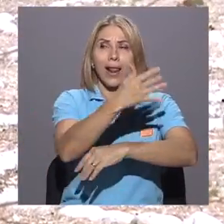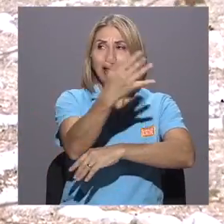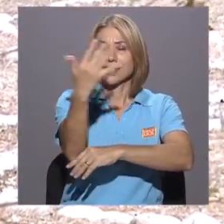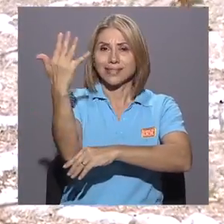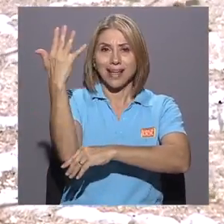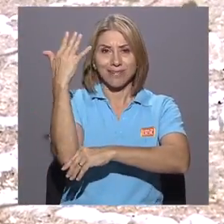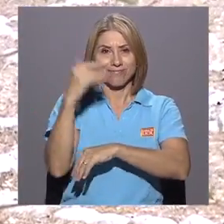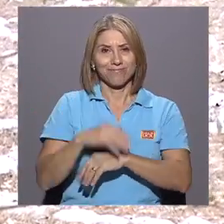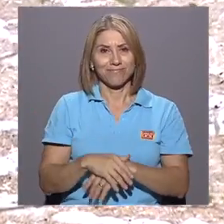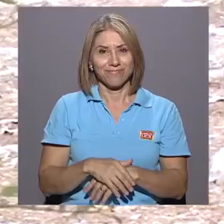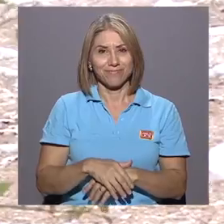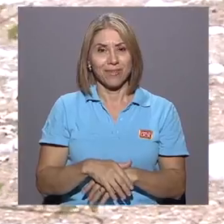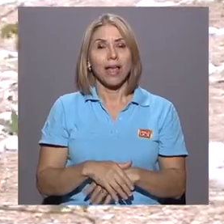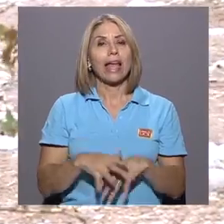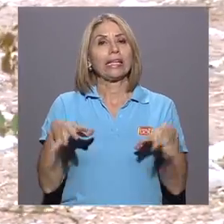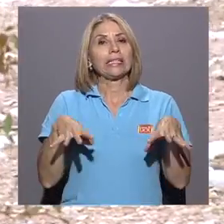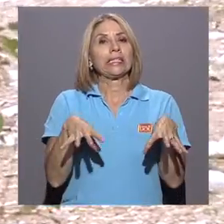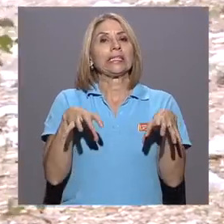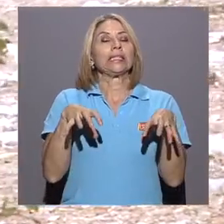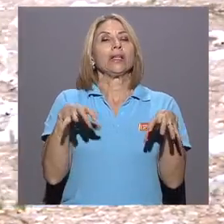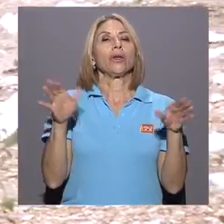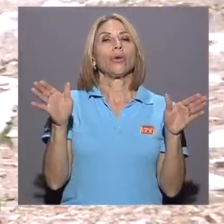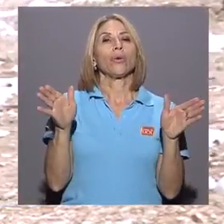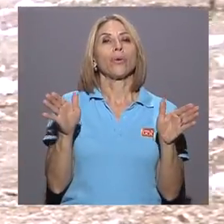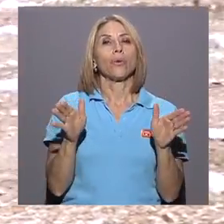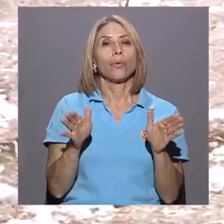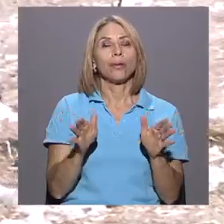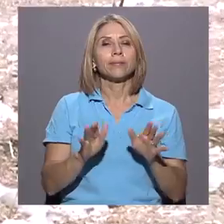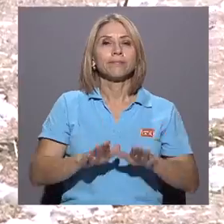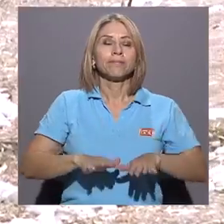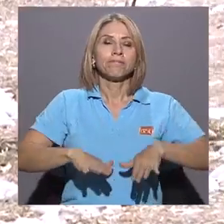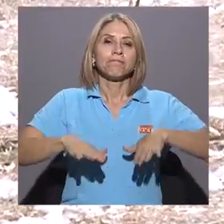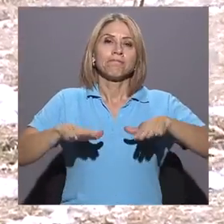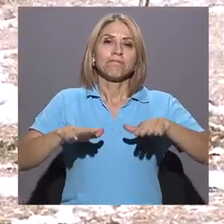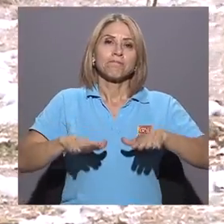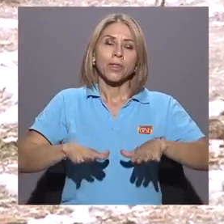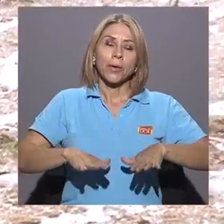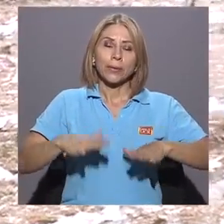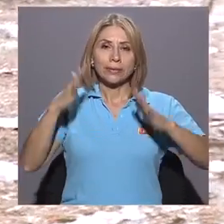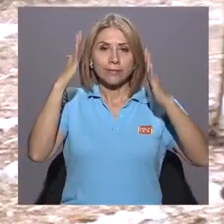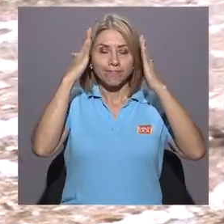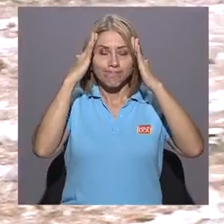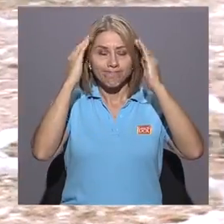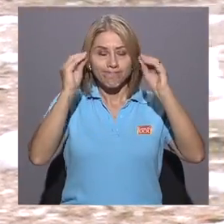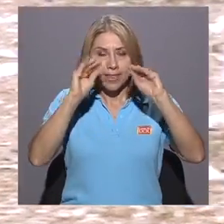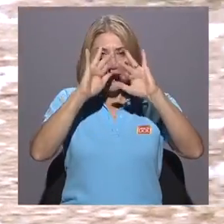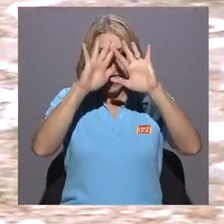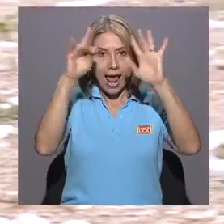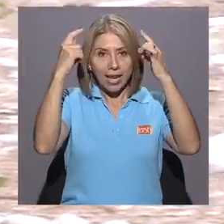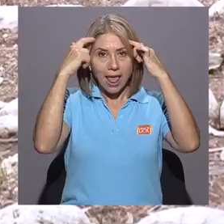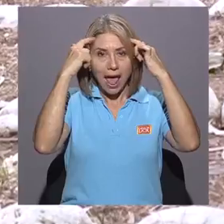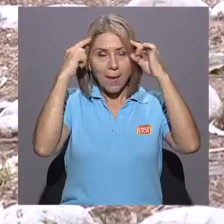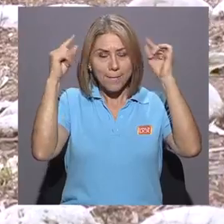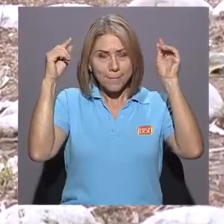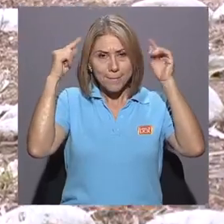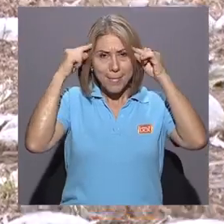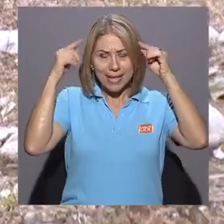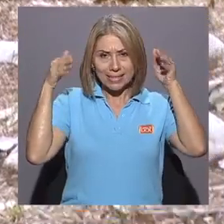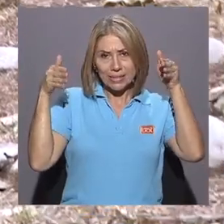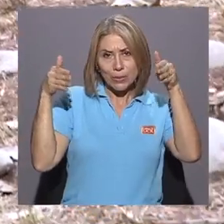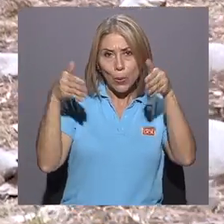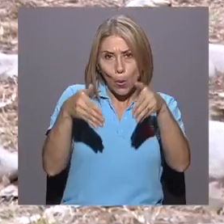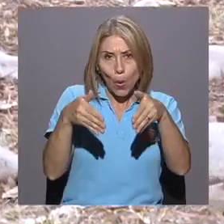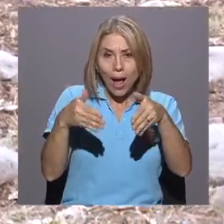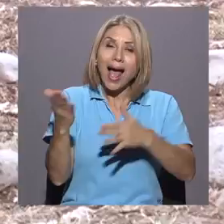La reducción del estrés, la relajación, la claridad mental, así como una mayor concentración, son